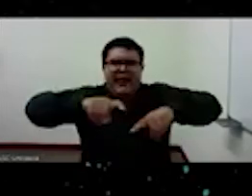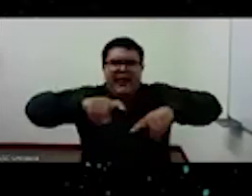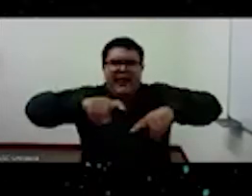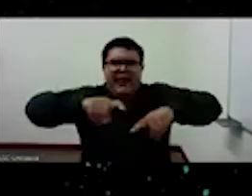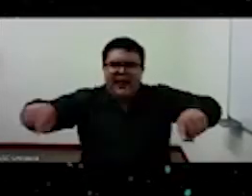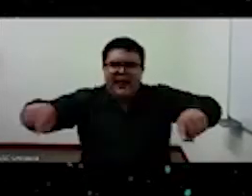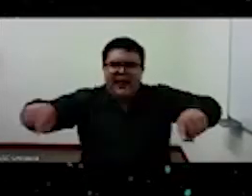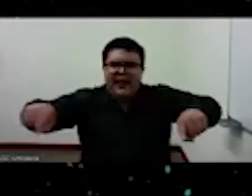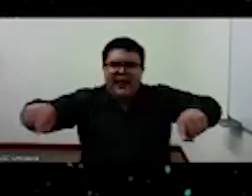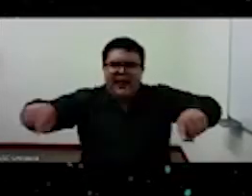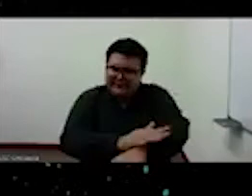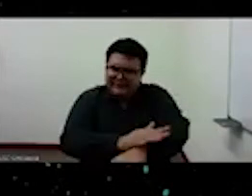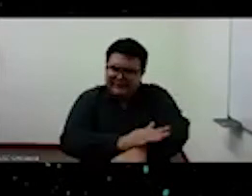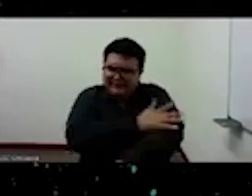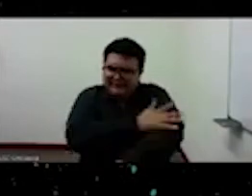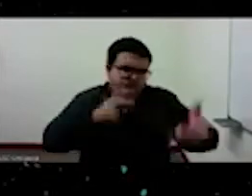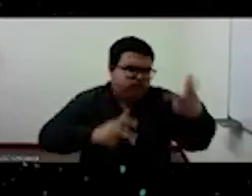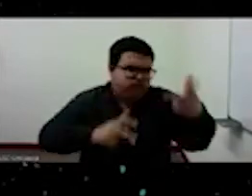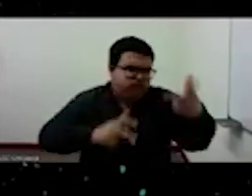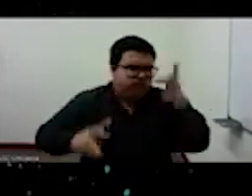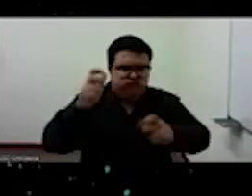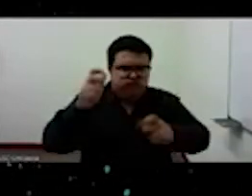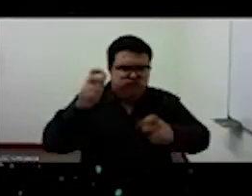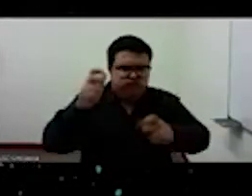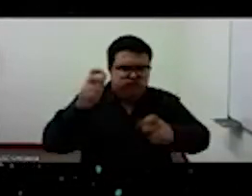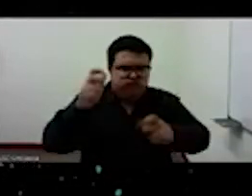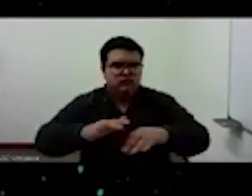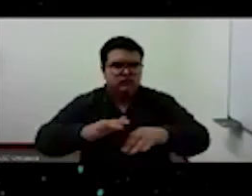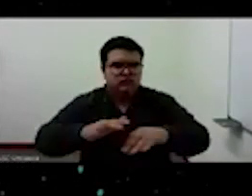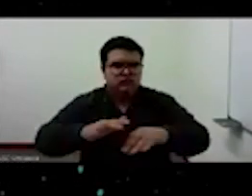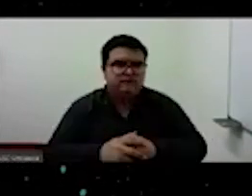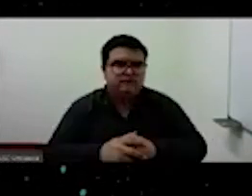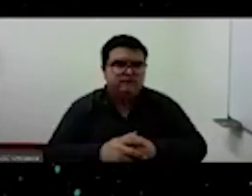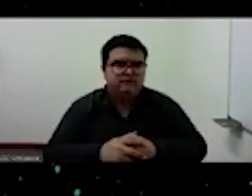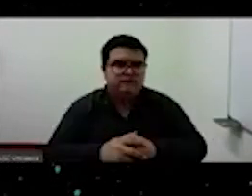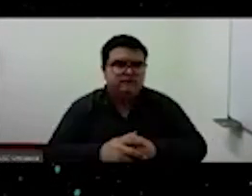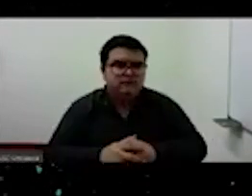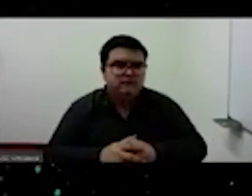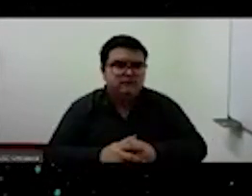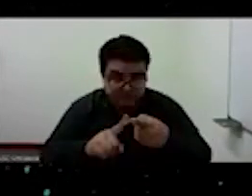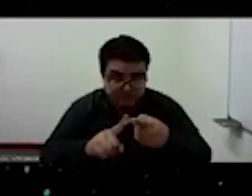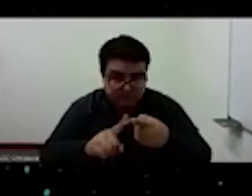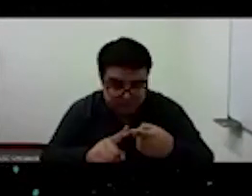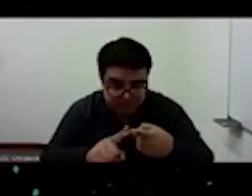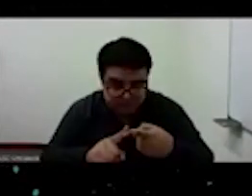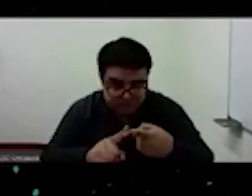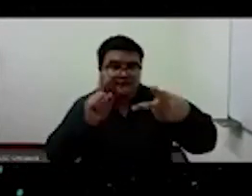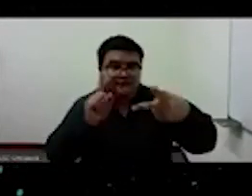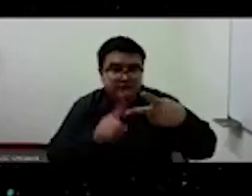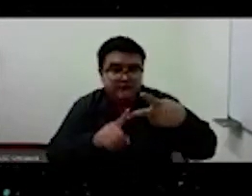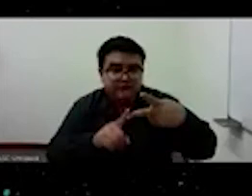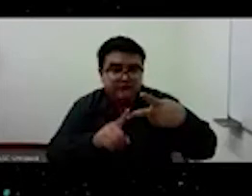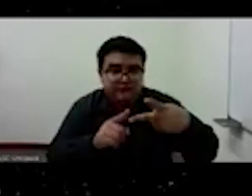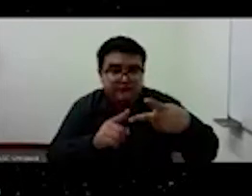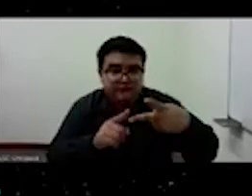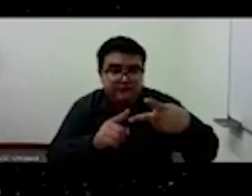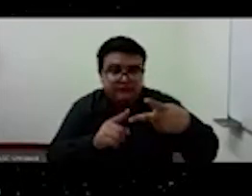sentidos psicoanálisis y y